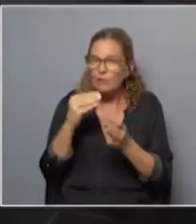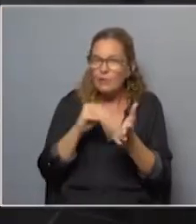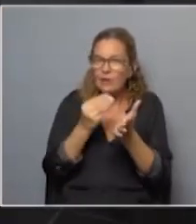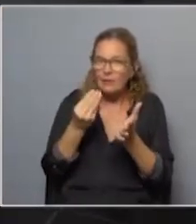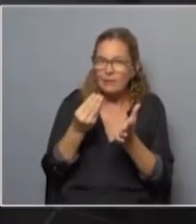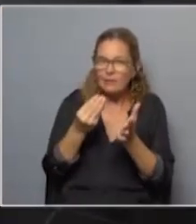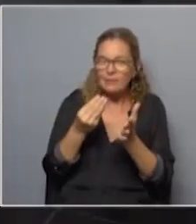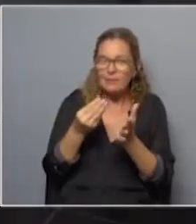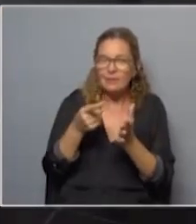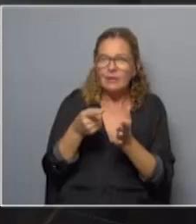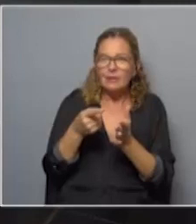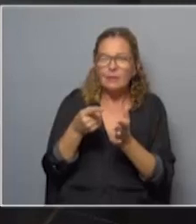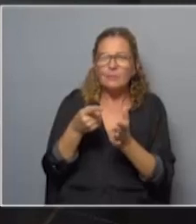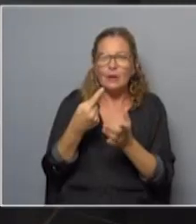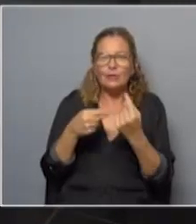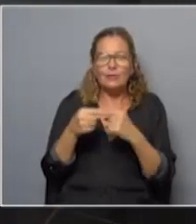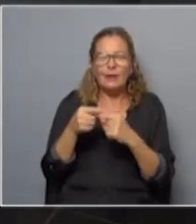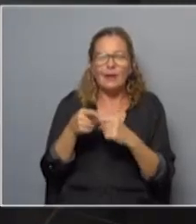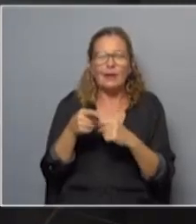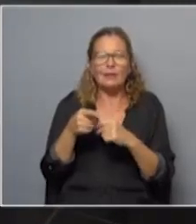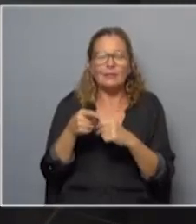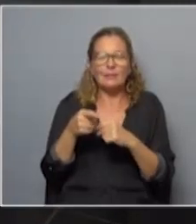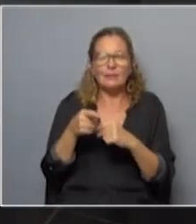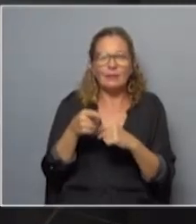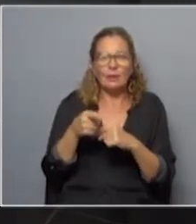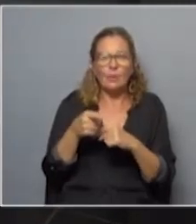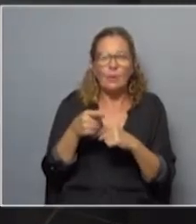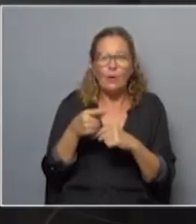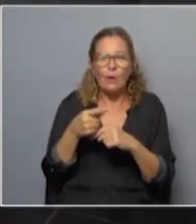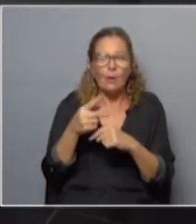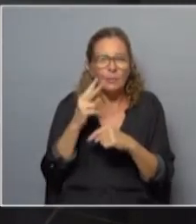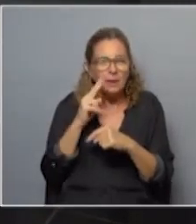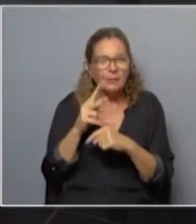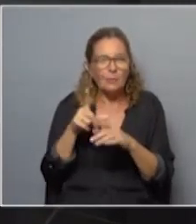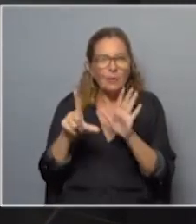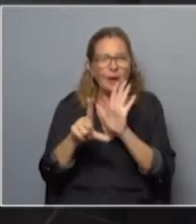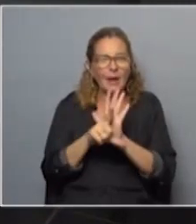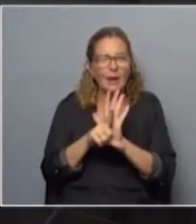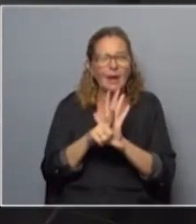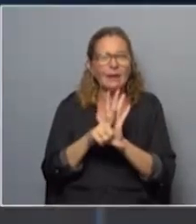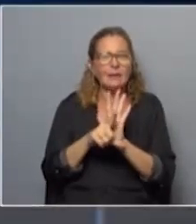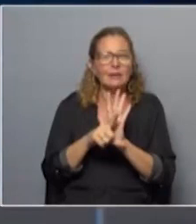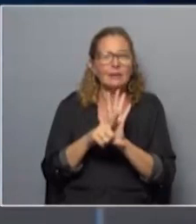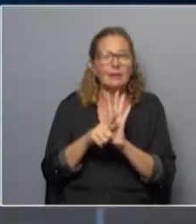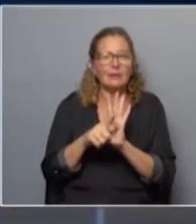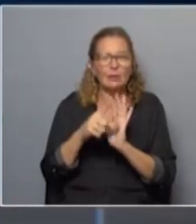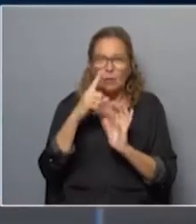punto este proyecto, esta iniciativa de una ley de urgente consideración,